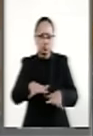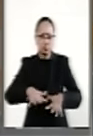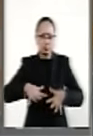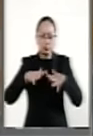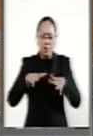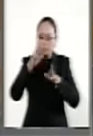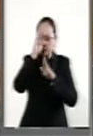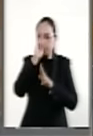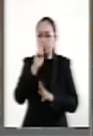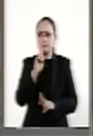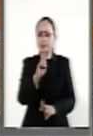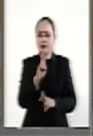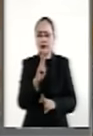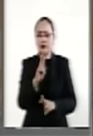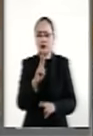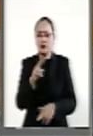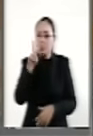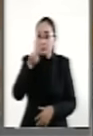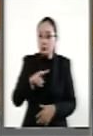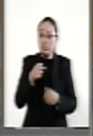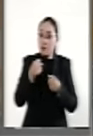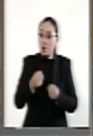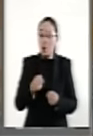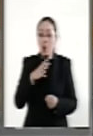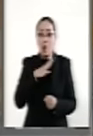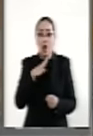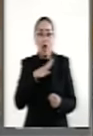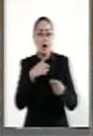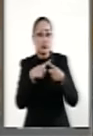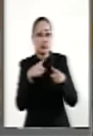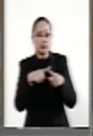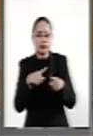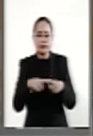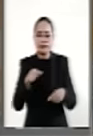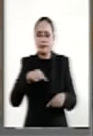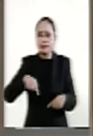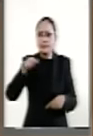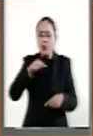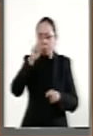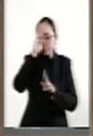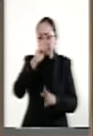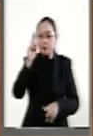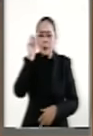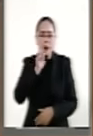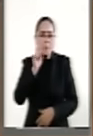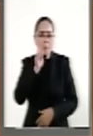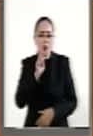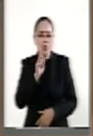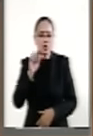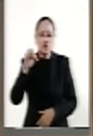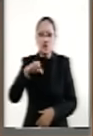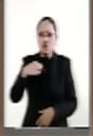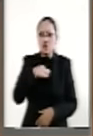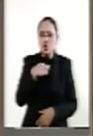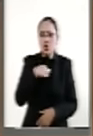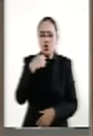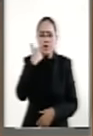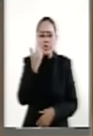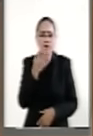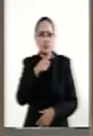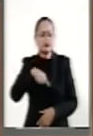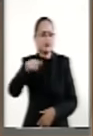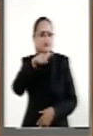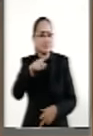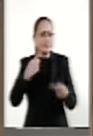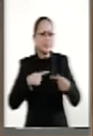solemnidad y que seguramente habrán ditirambos hacia la mujer, lo que quisiera escuchar el pueblo